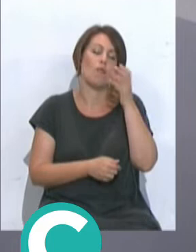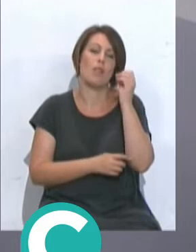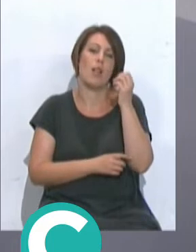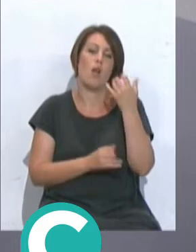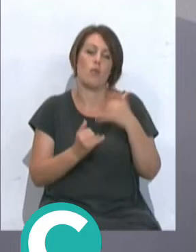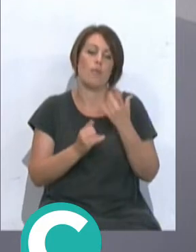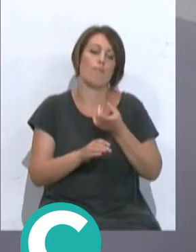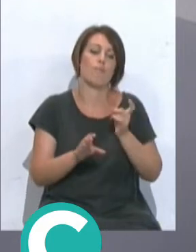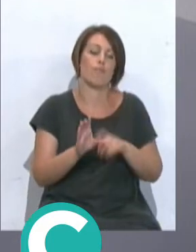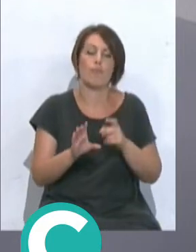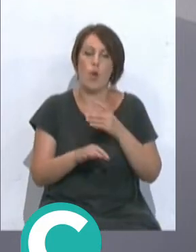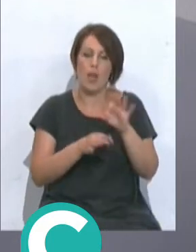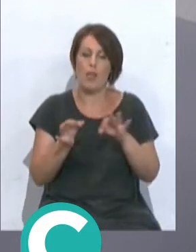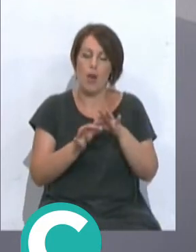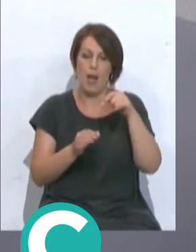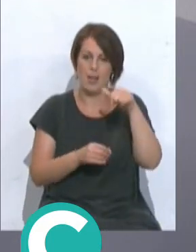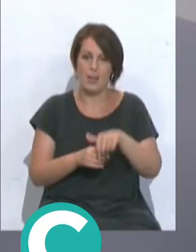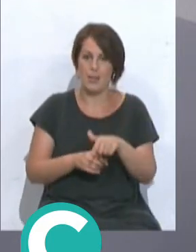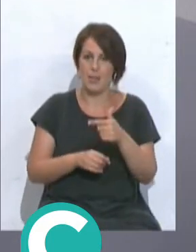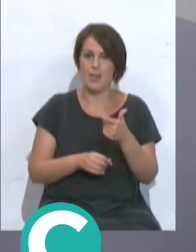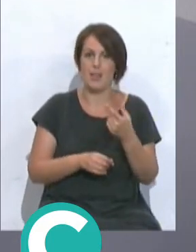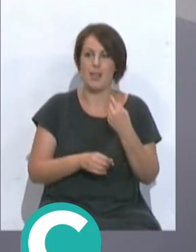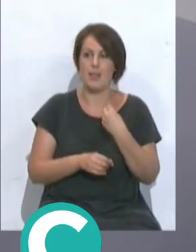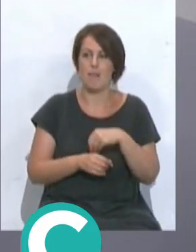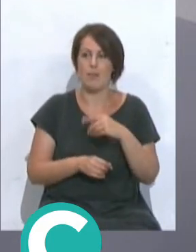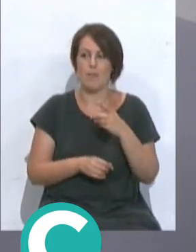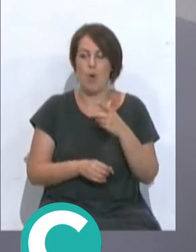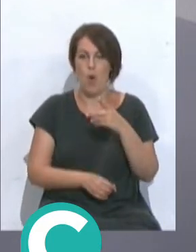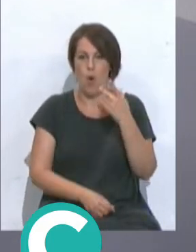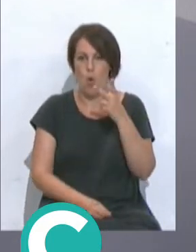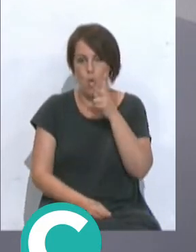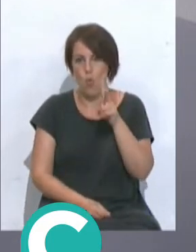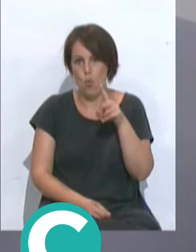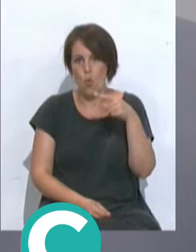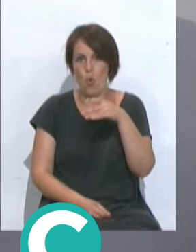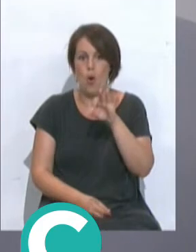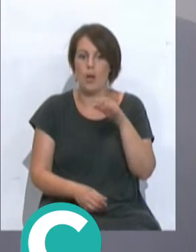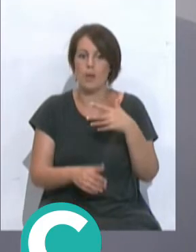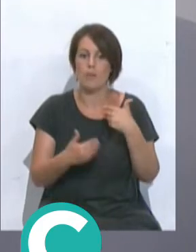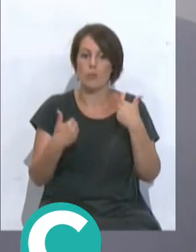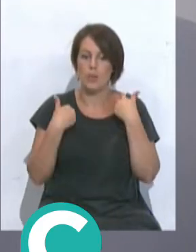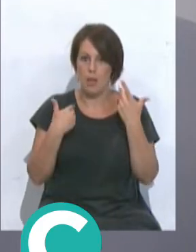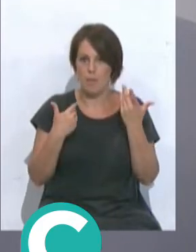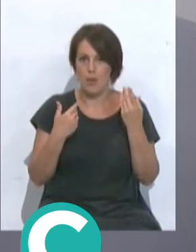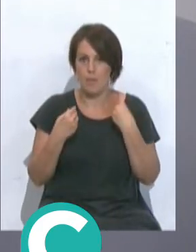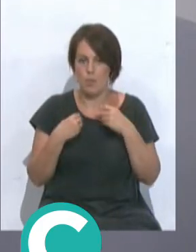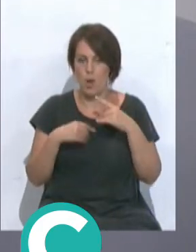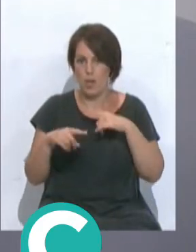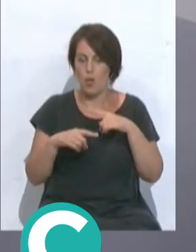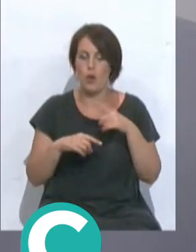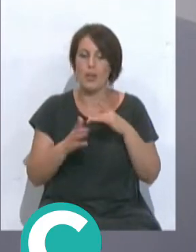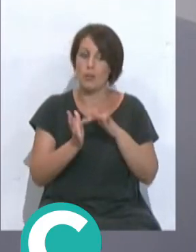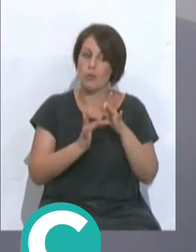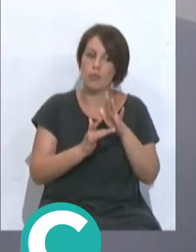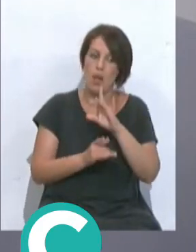que organizó precisamente aquí, el ausente de vacaciones, o Alberto Vaca, responsable ahora mismo del CDIFE, ha contado precisamente con Jesús para